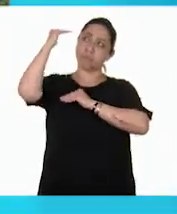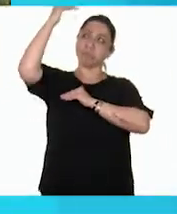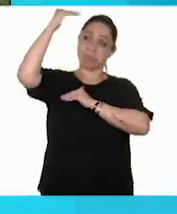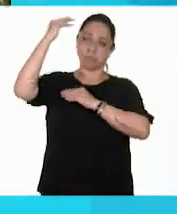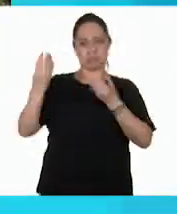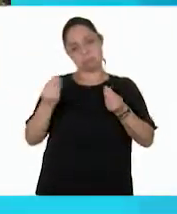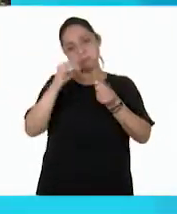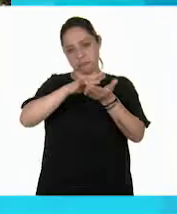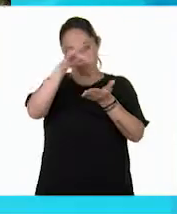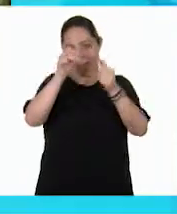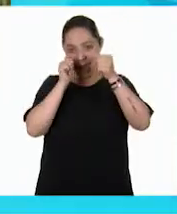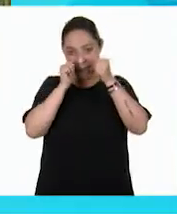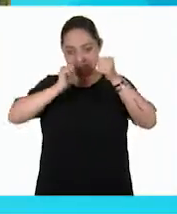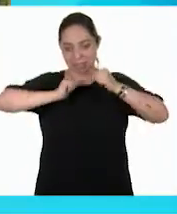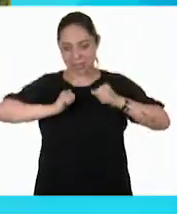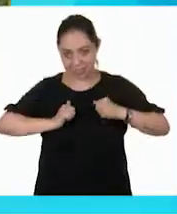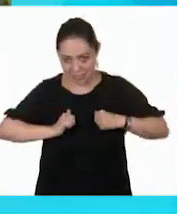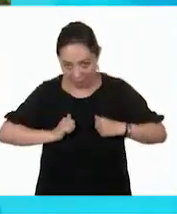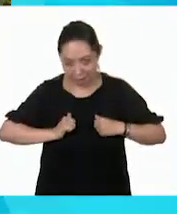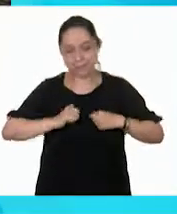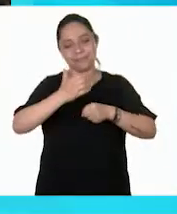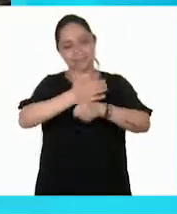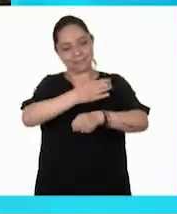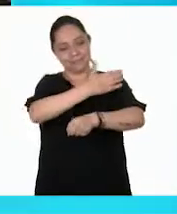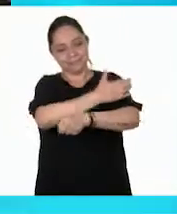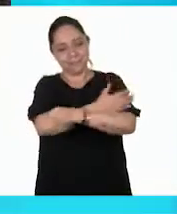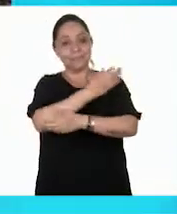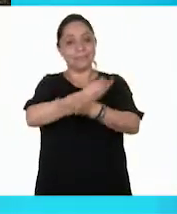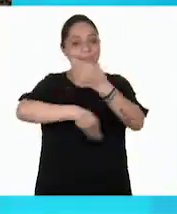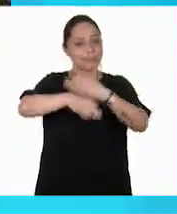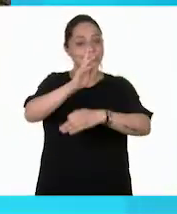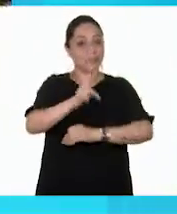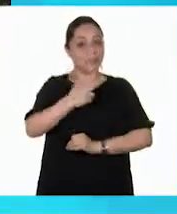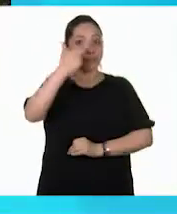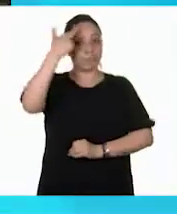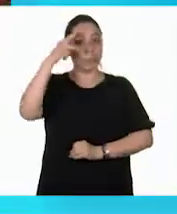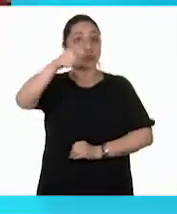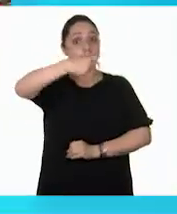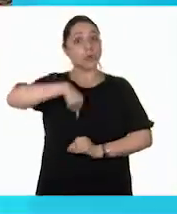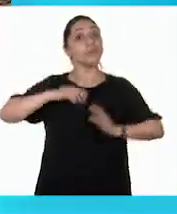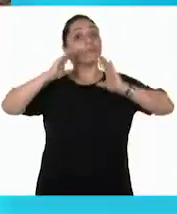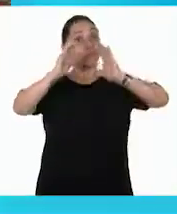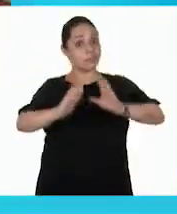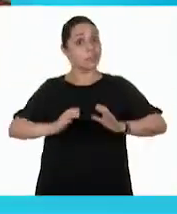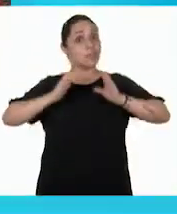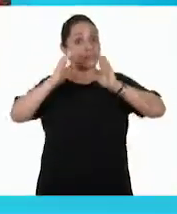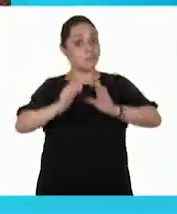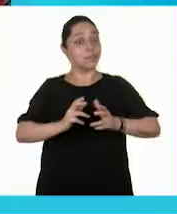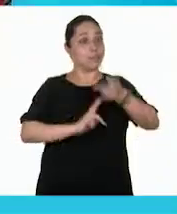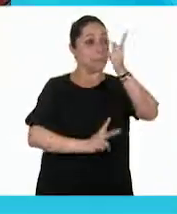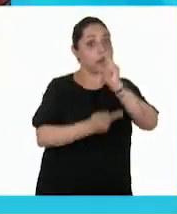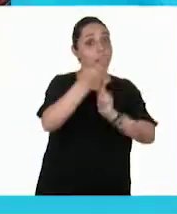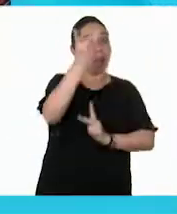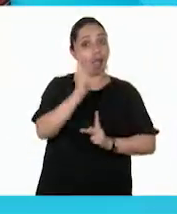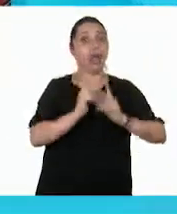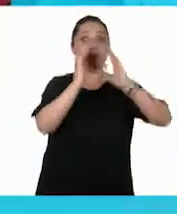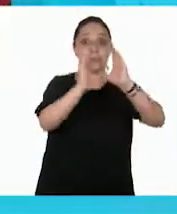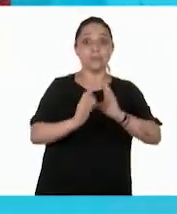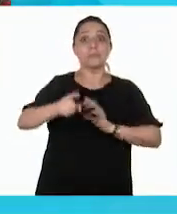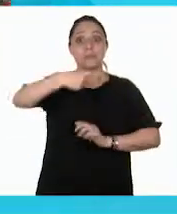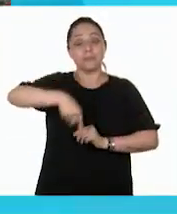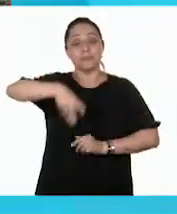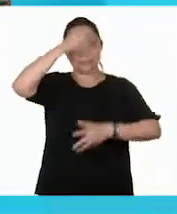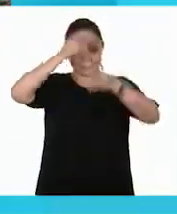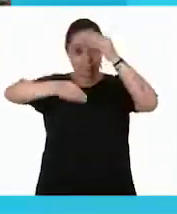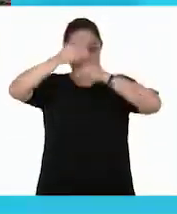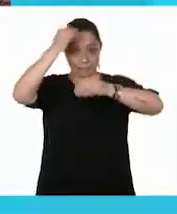gracias por su atención, compañeritos. Y recuerden que tenemos que seguir cuidando las plantas. Y sigamos aprendiendo desde